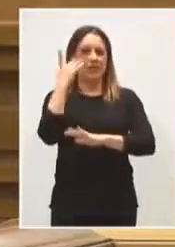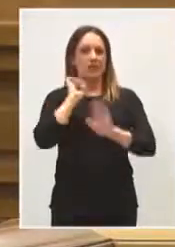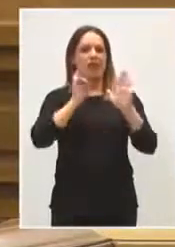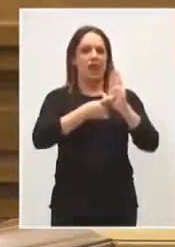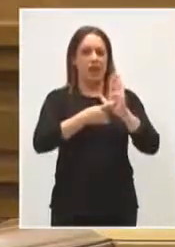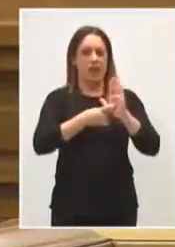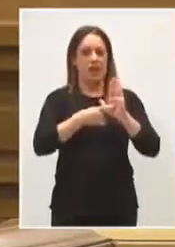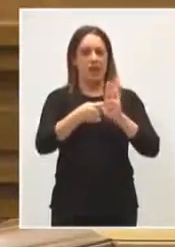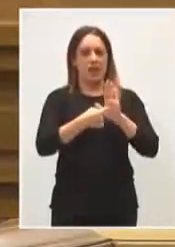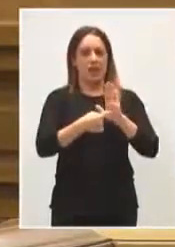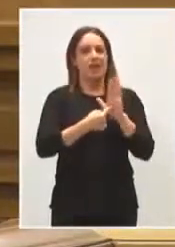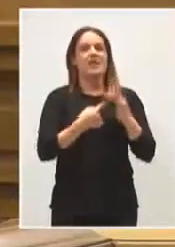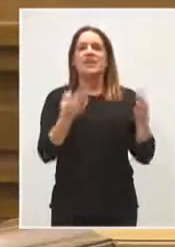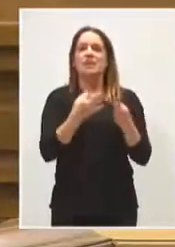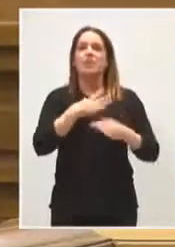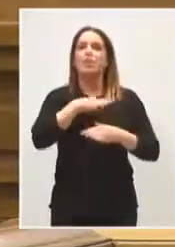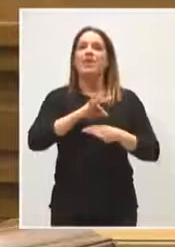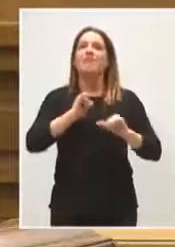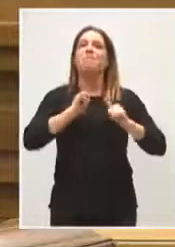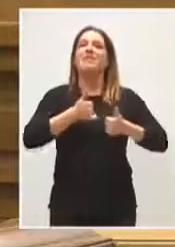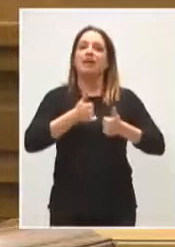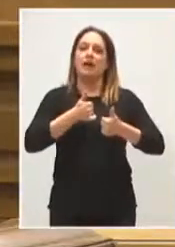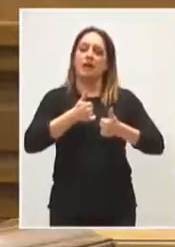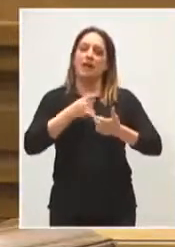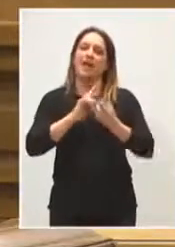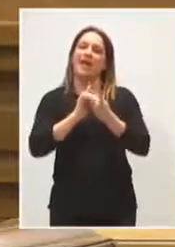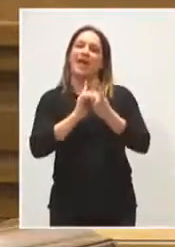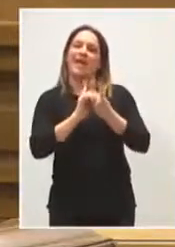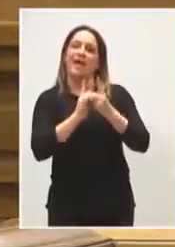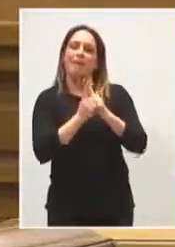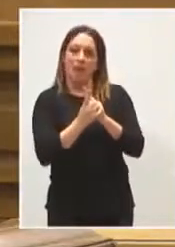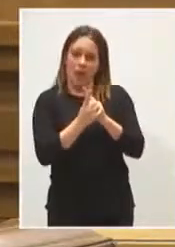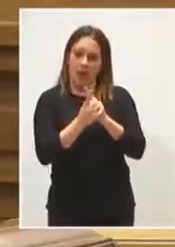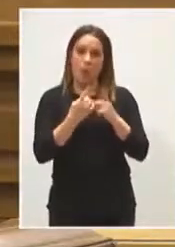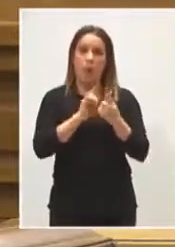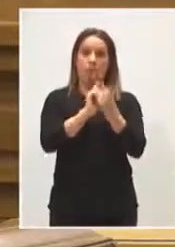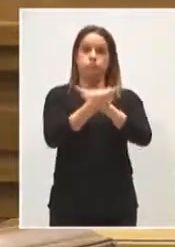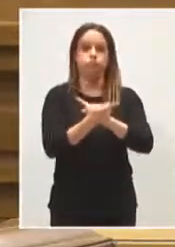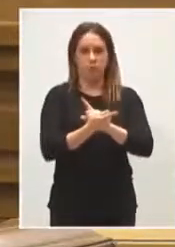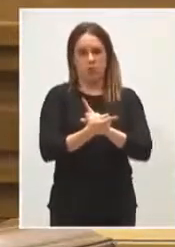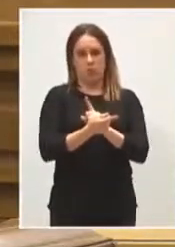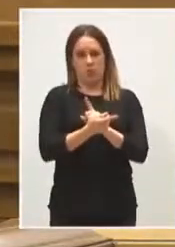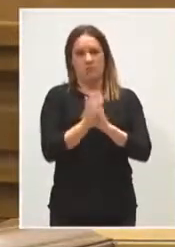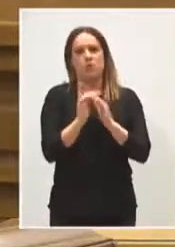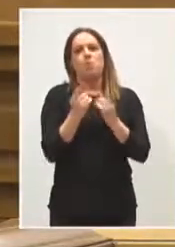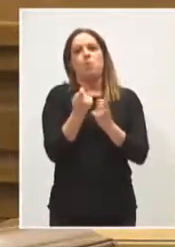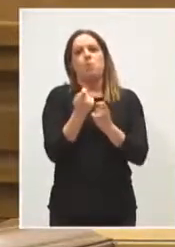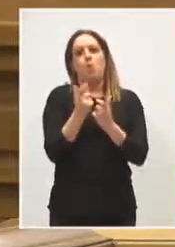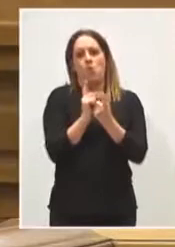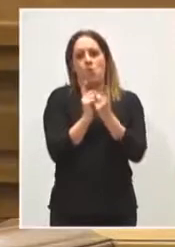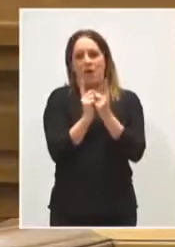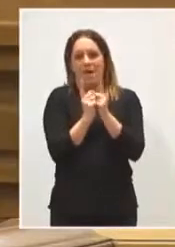que puede empezar a cambiar. No me engaño, no va a ser de un día para otro. Se necesitan muchas cosas, pero que puede empezar a cambiar y mucho